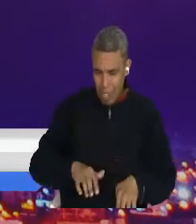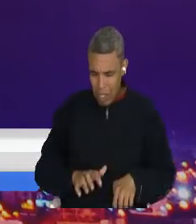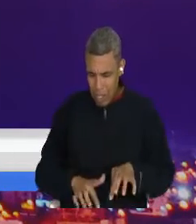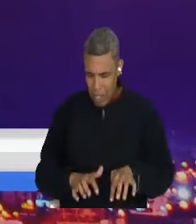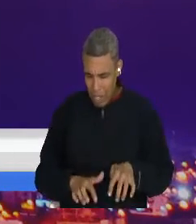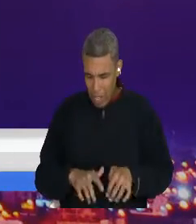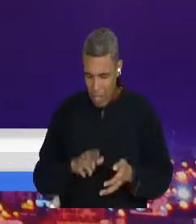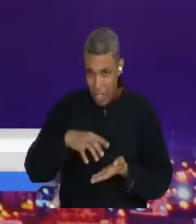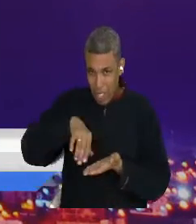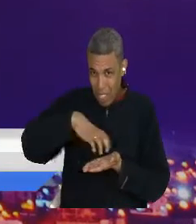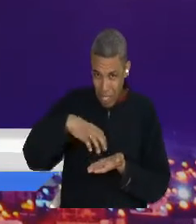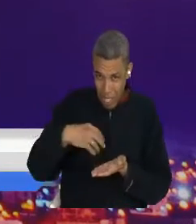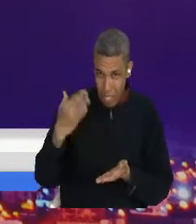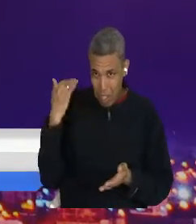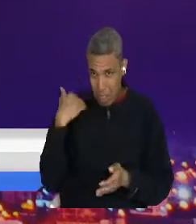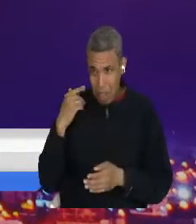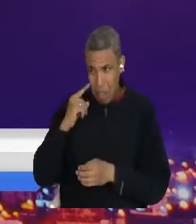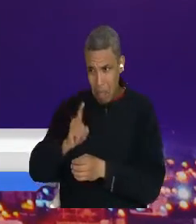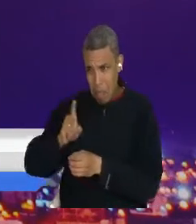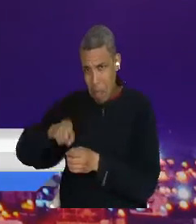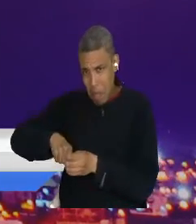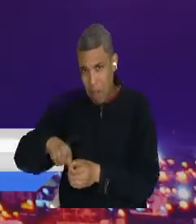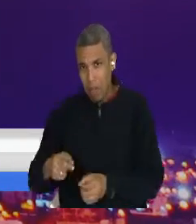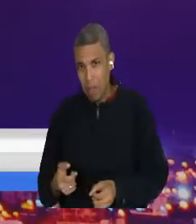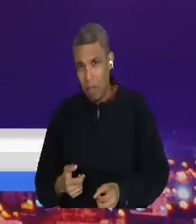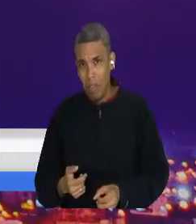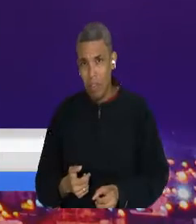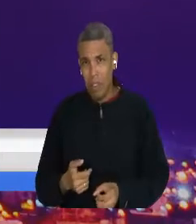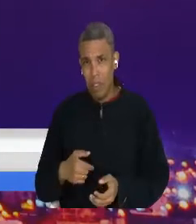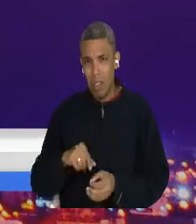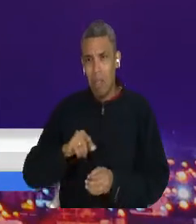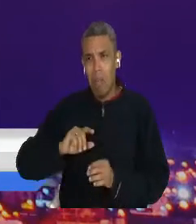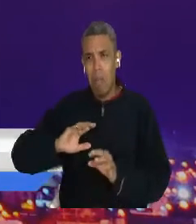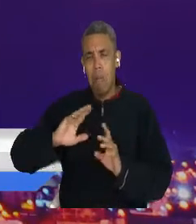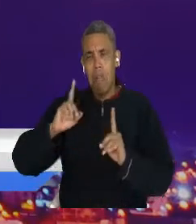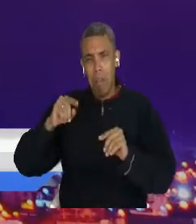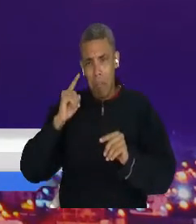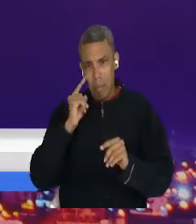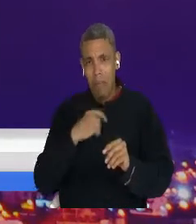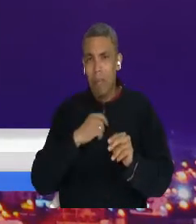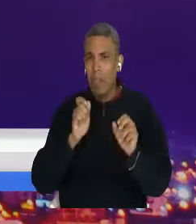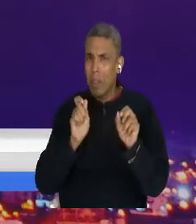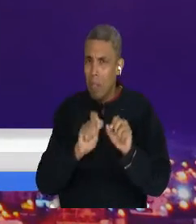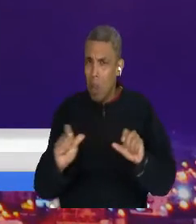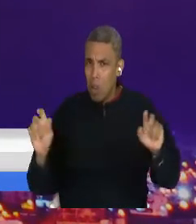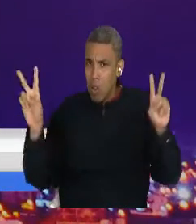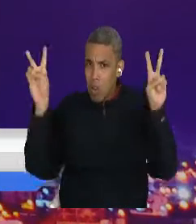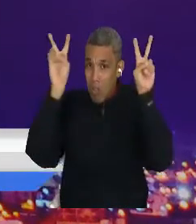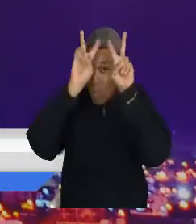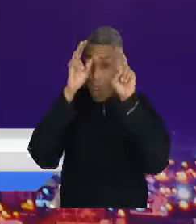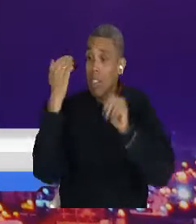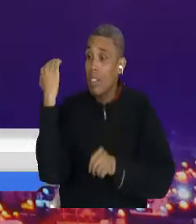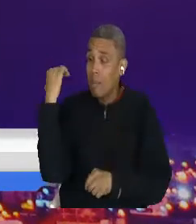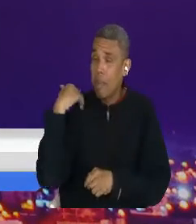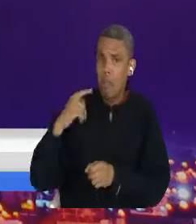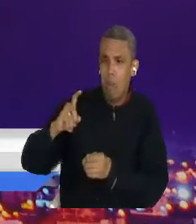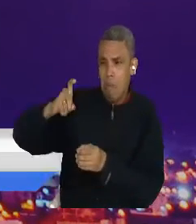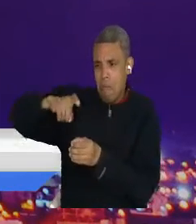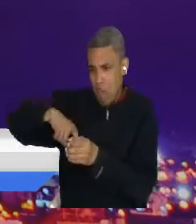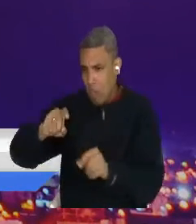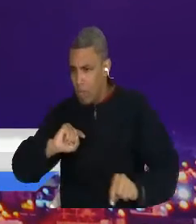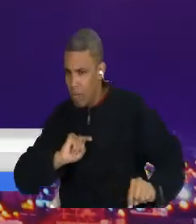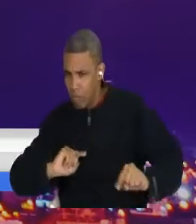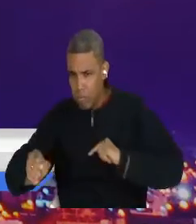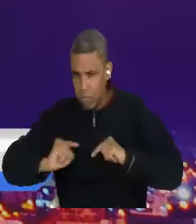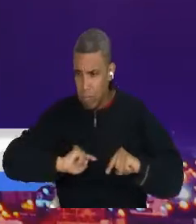Naciones Unidas, de las Naciones Unidas contra la Droga y el Delito, del Centro de Estudios Regionales y hoy en día en la Unidad